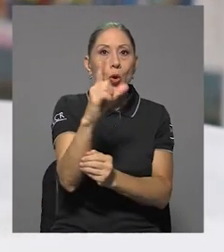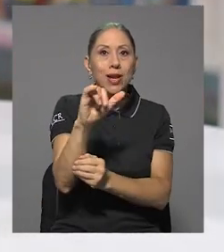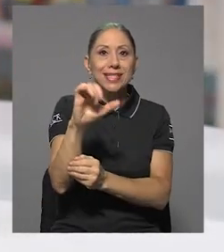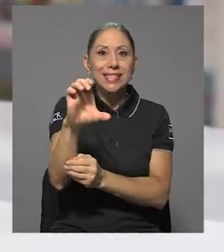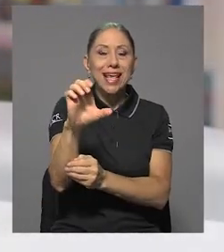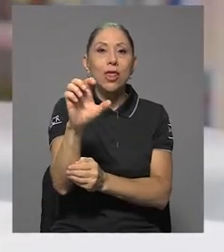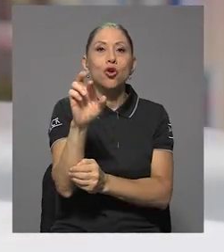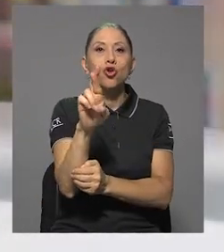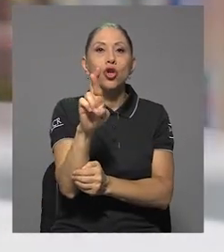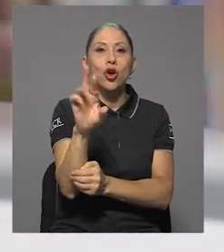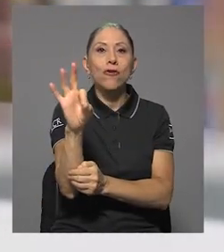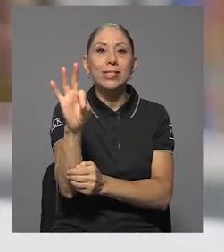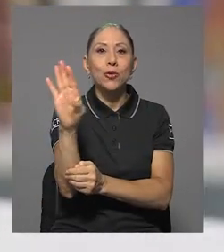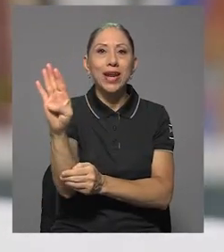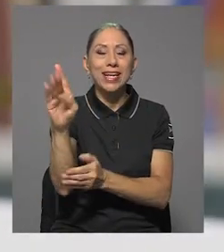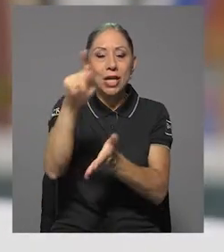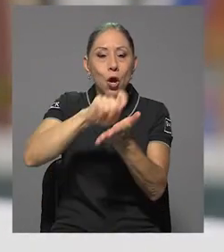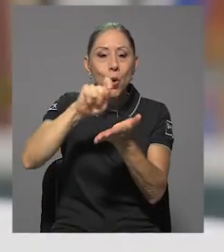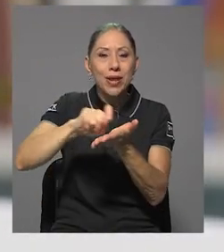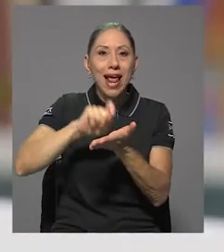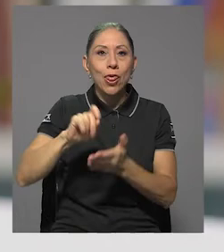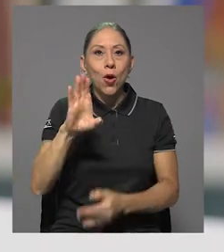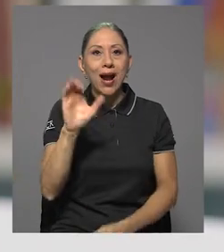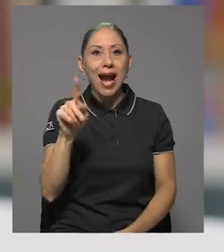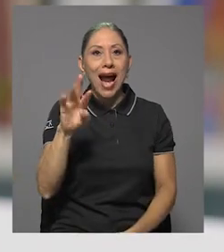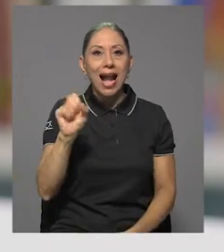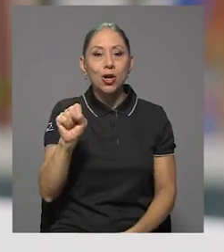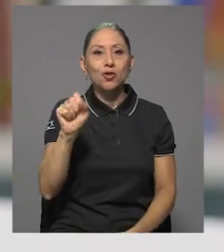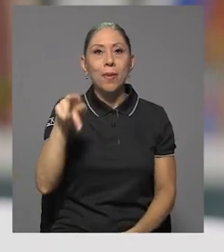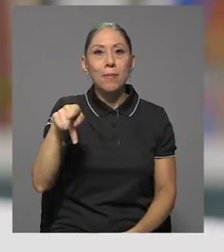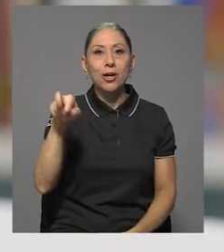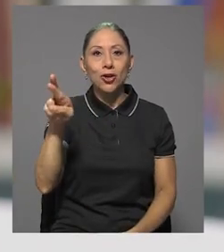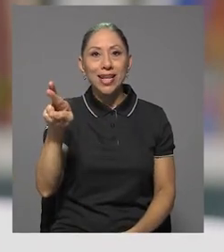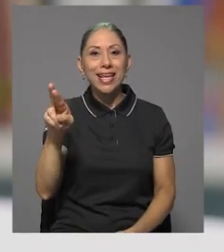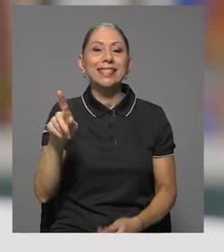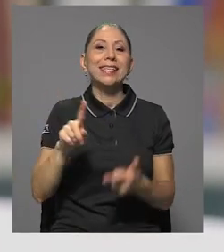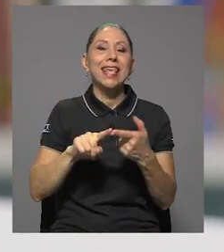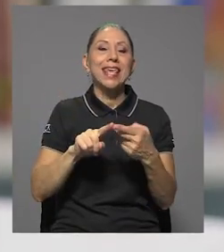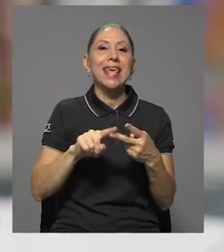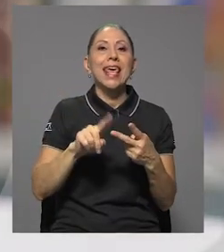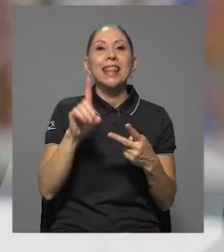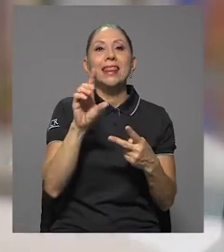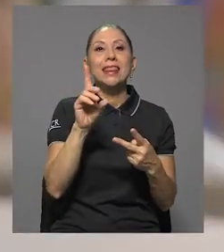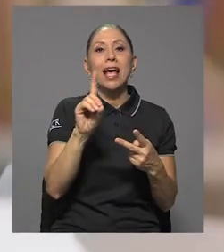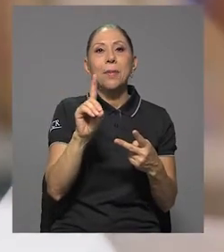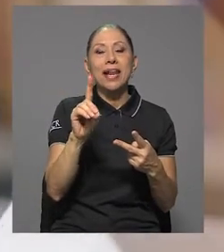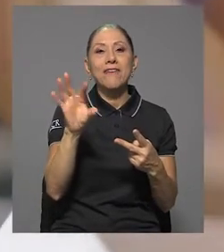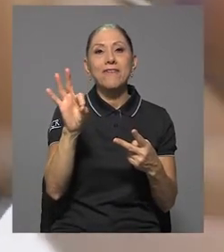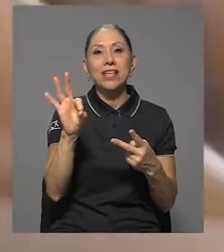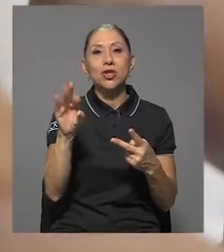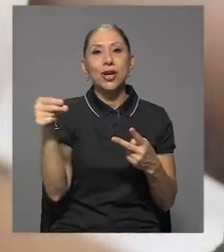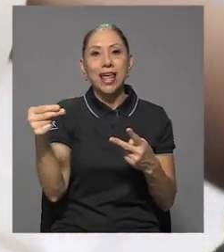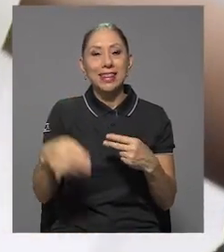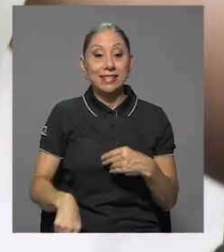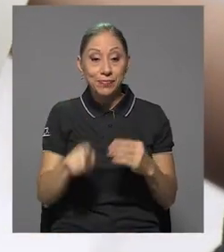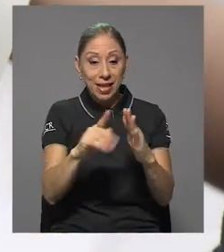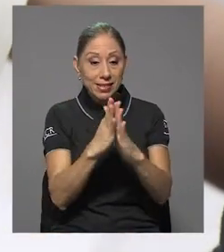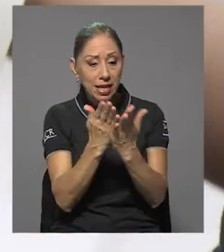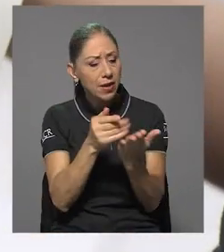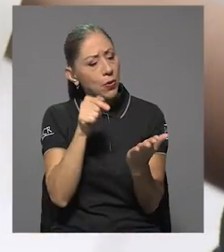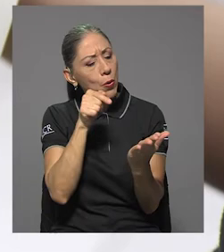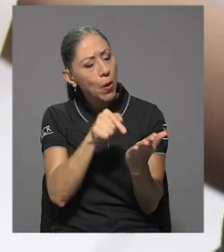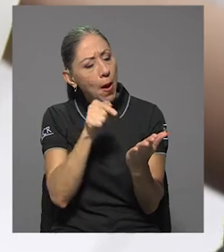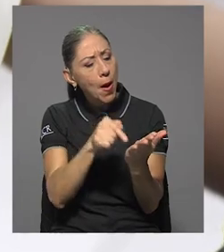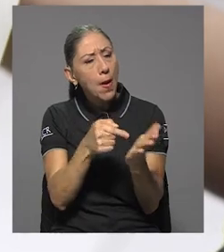Facio Brenes, compilado por Carlos Palma Rodríguez y Dagmaré Facio Hernández. La obra reproduce los